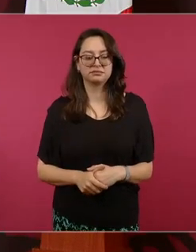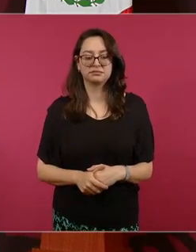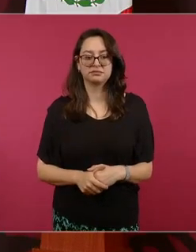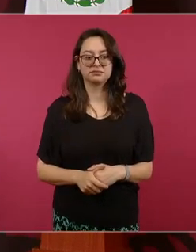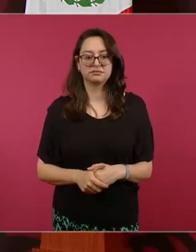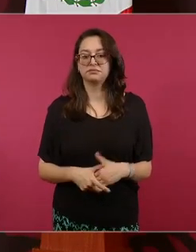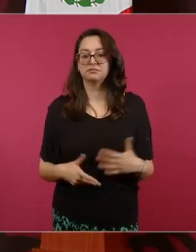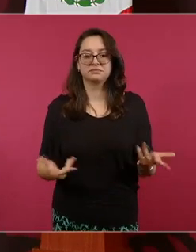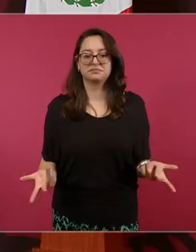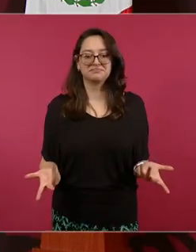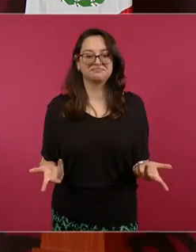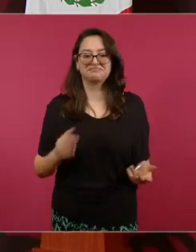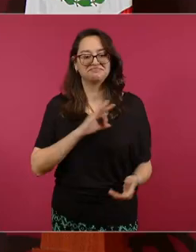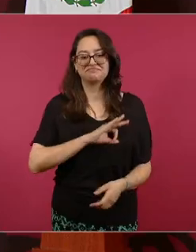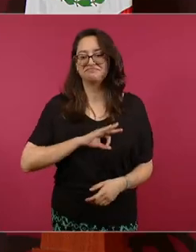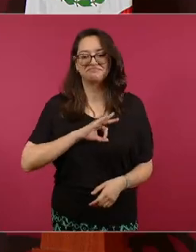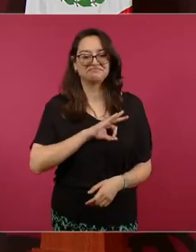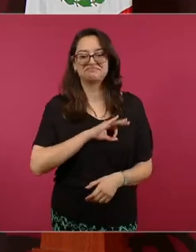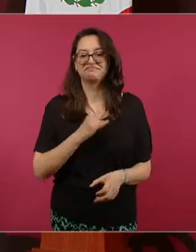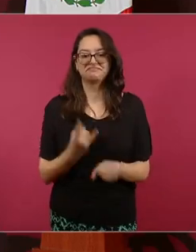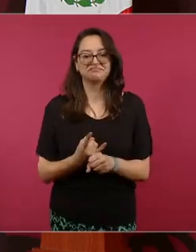eso tampoco es felicidad